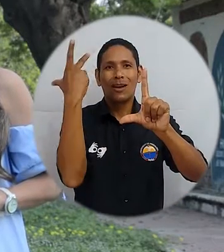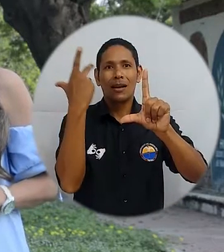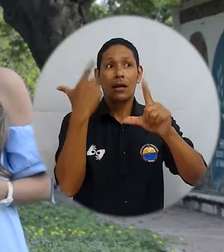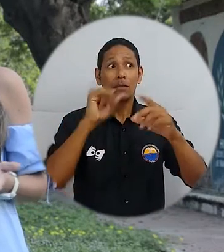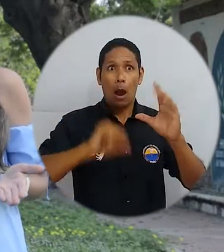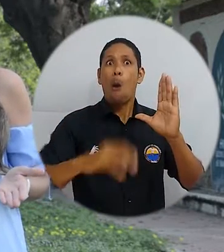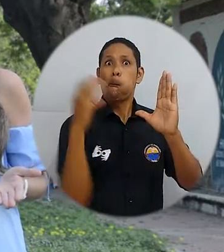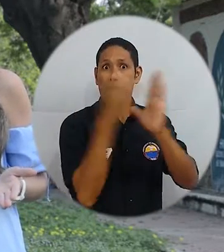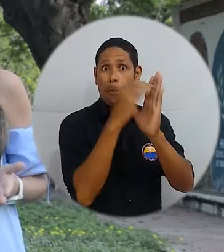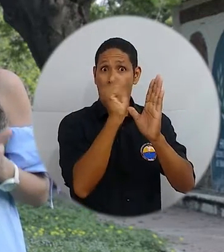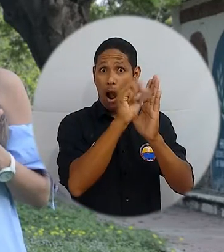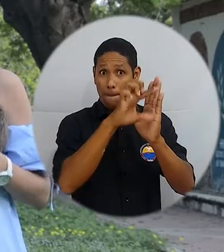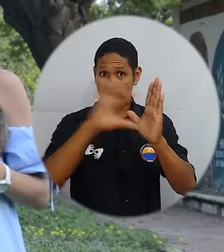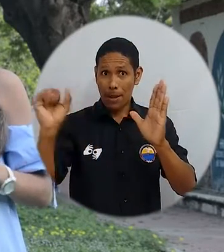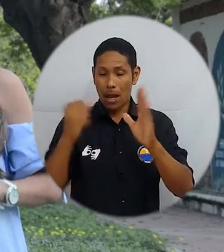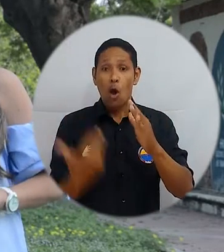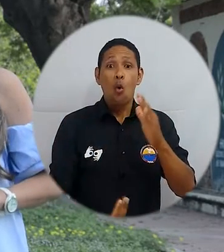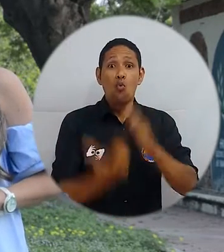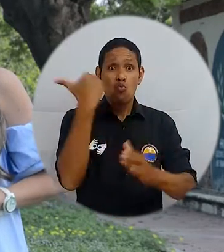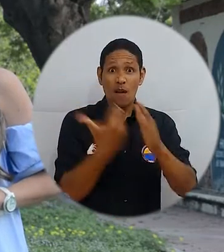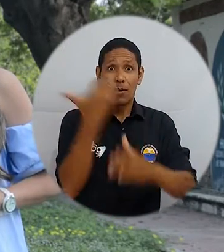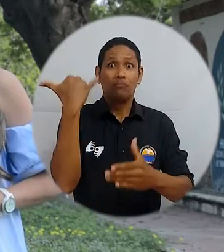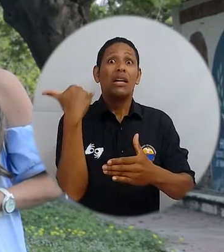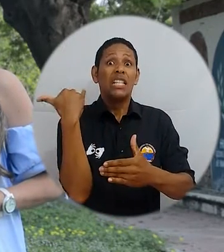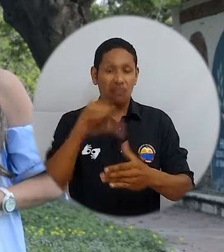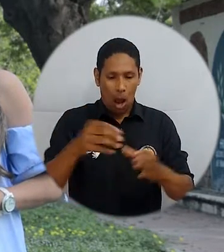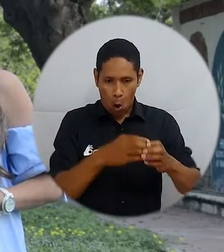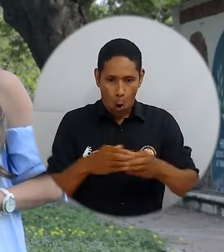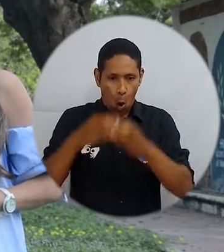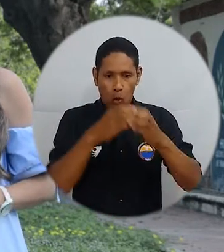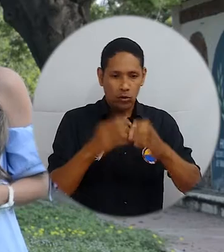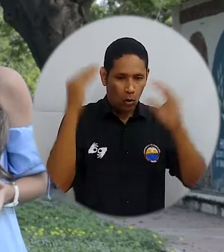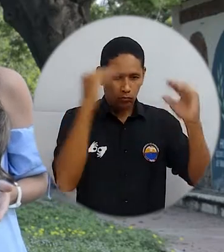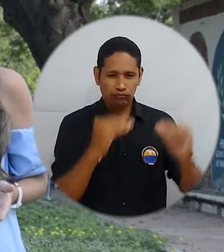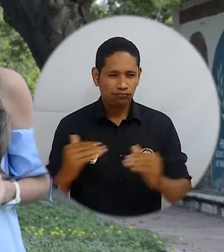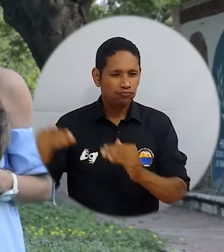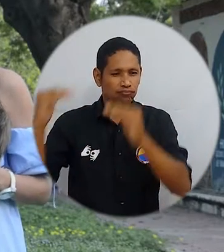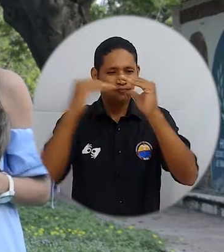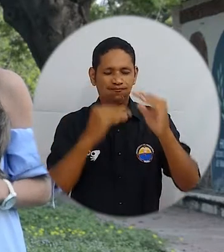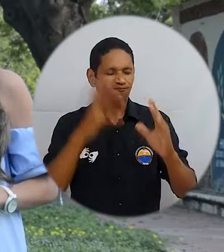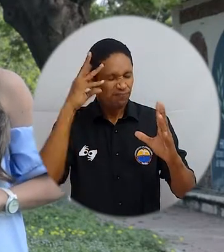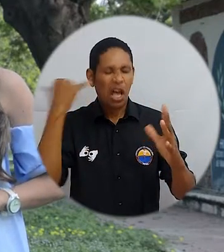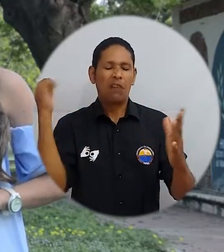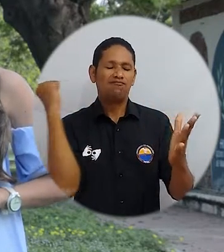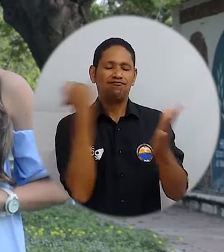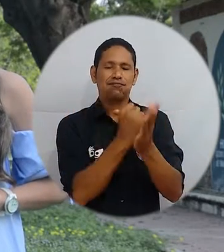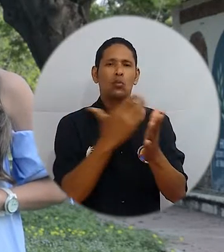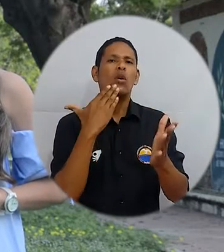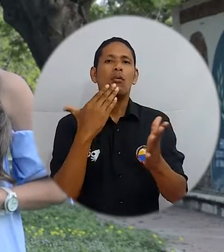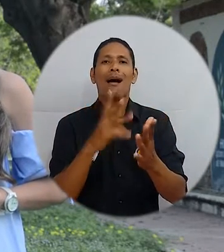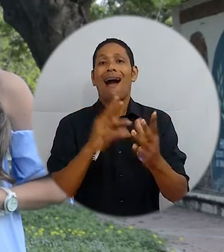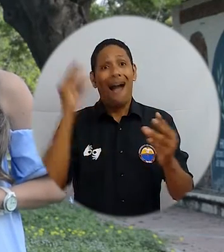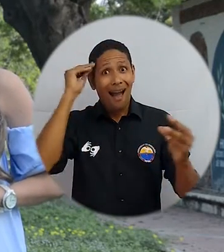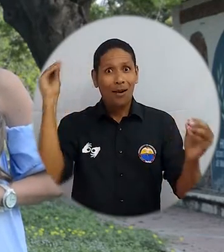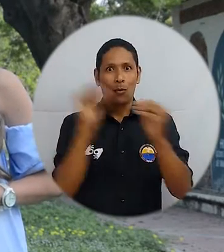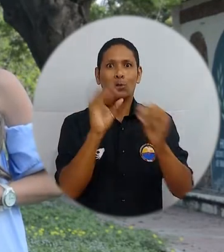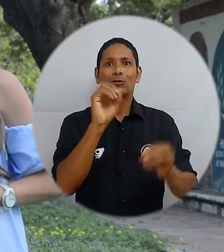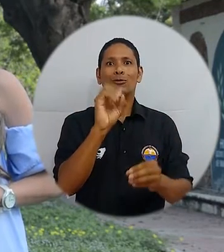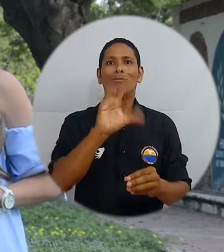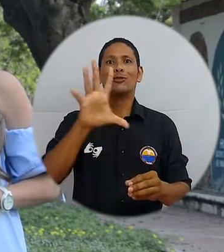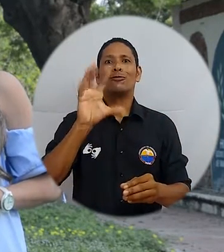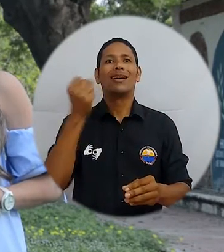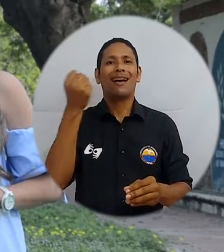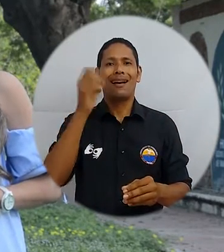electrónico Nueva Dinámica, aprobada y reglamentada por el Consejo Superior en el Acuerdo 05 del 14 de septiembre de